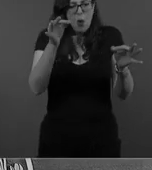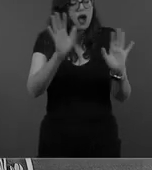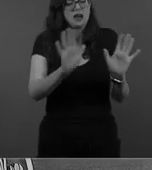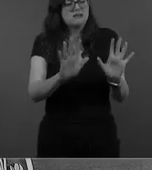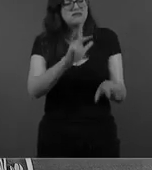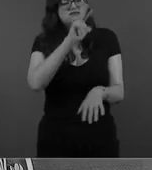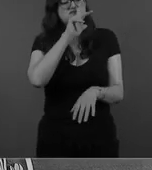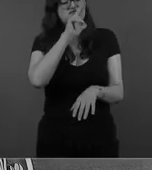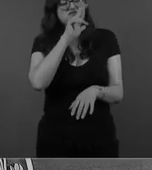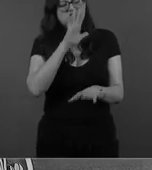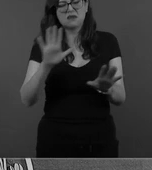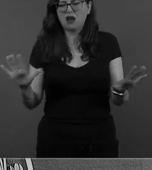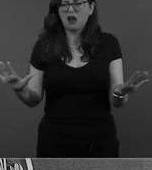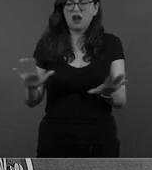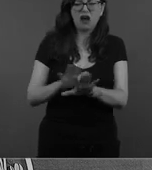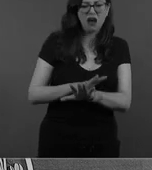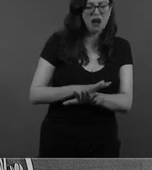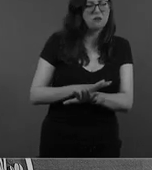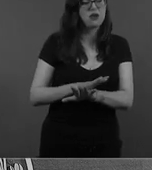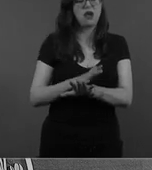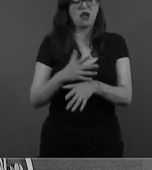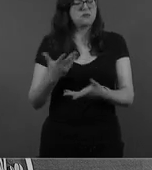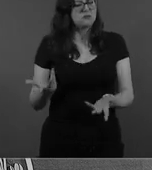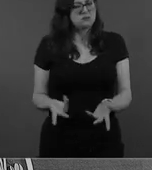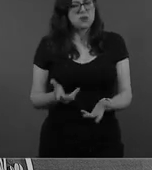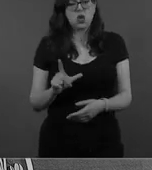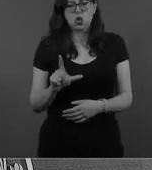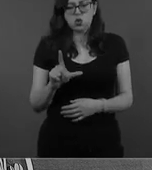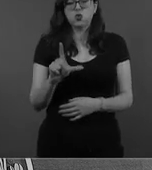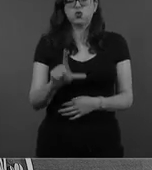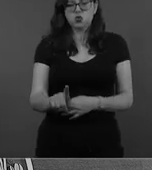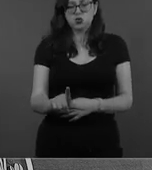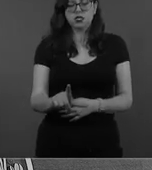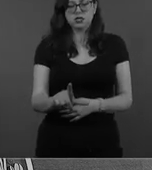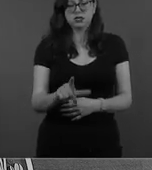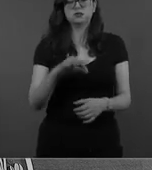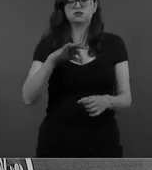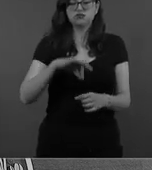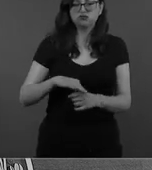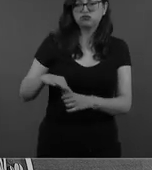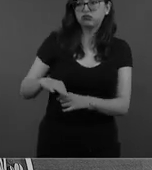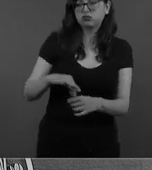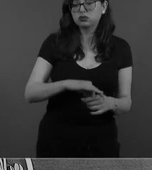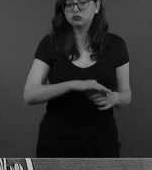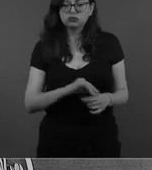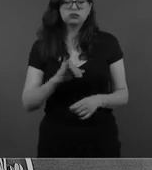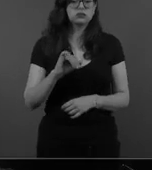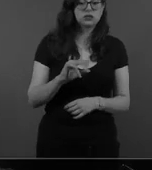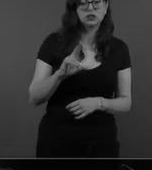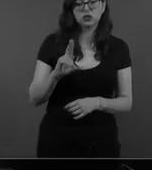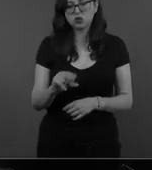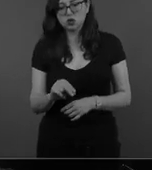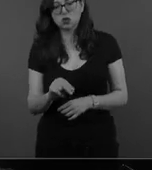sesión en comisiones, se va a volver a publicar en la Gaceta y el lunes se estará votando esta reforma